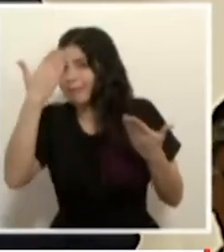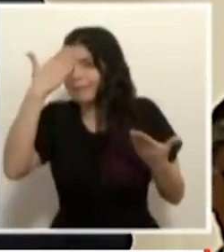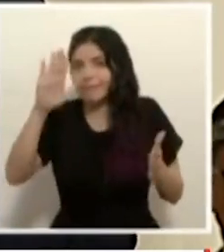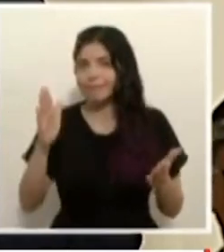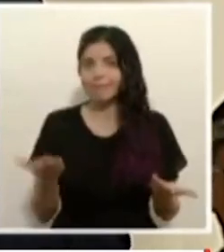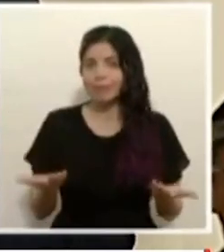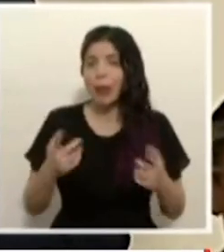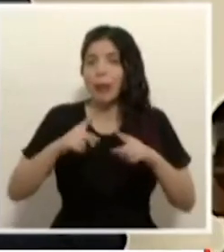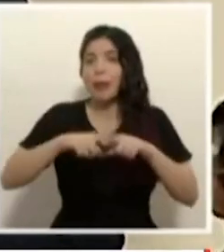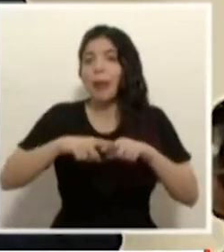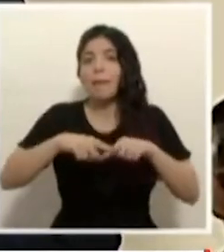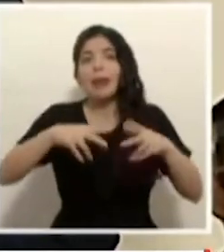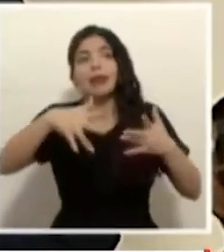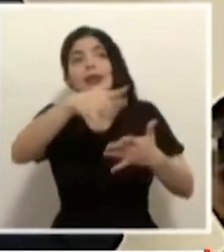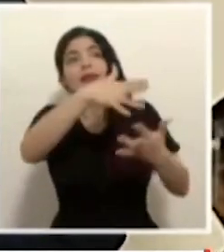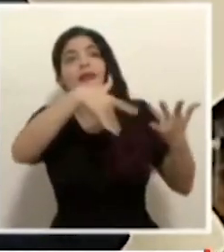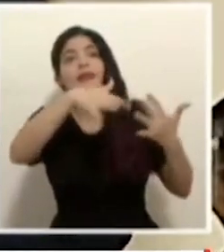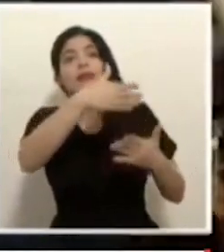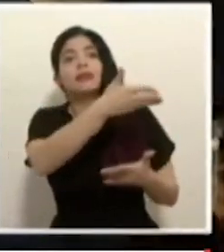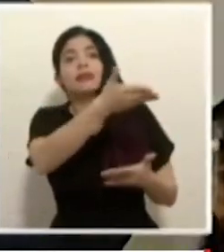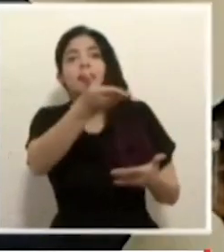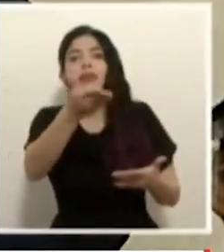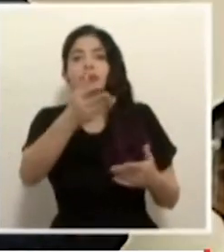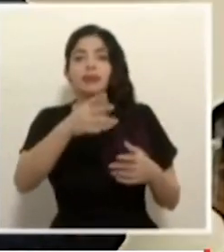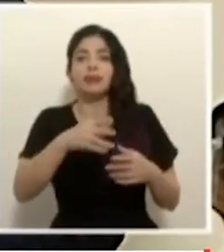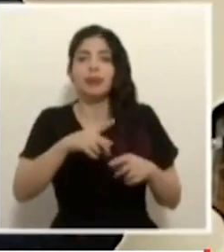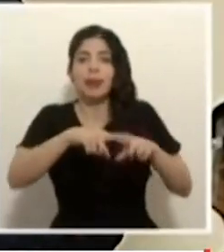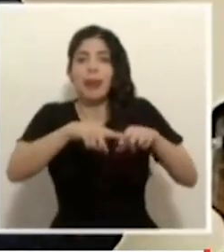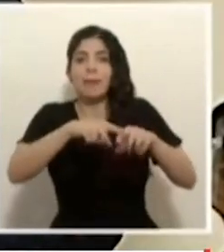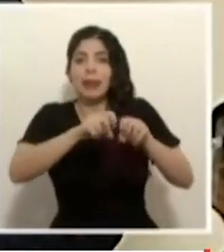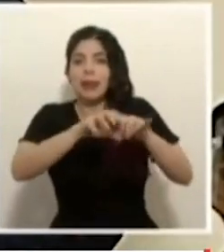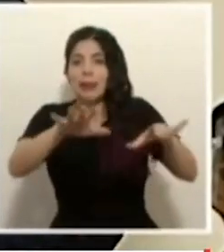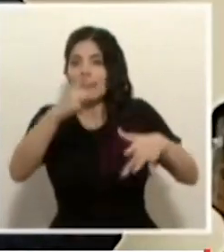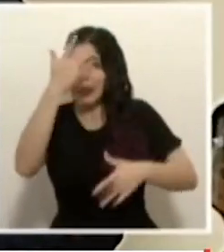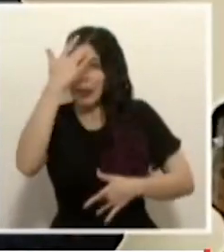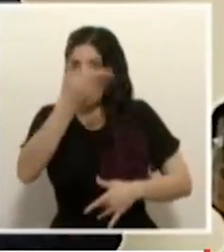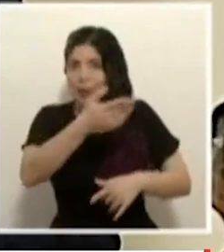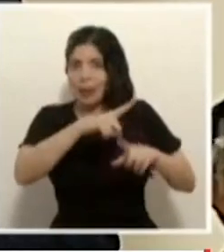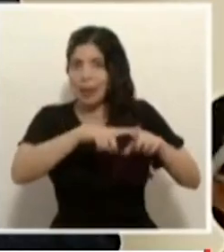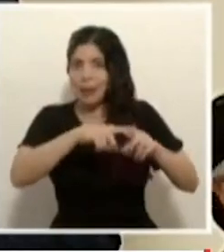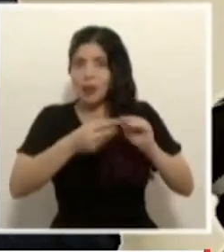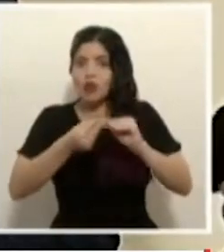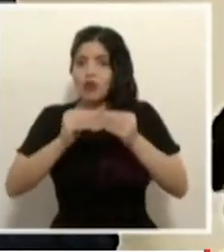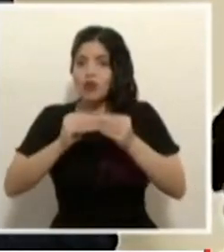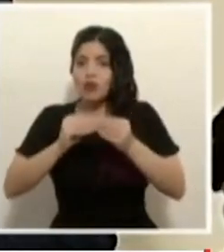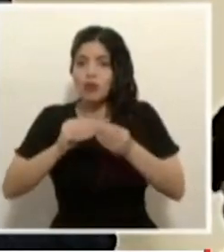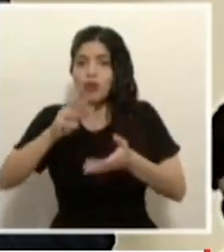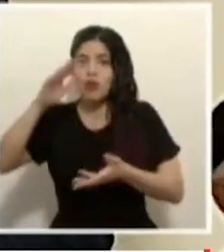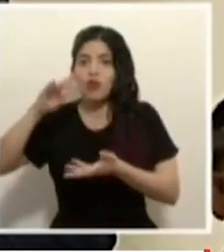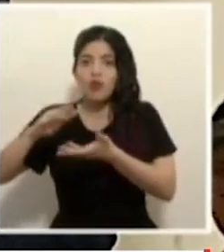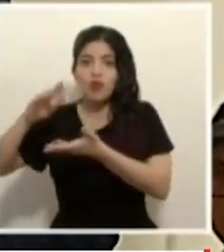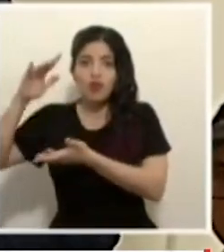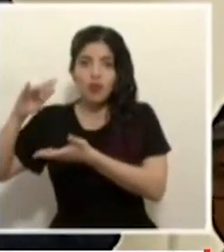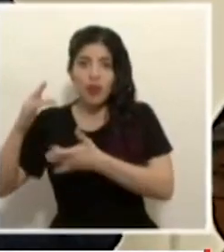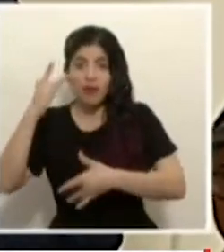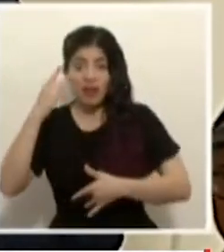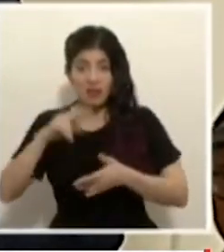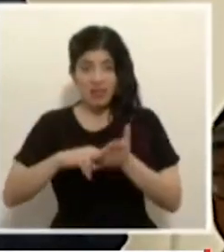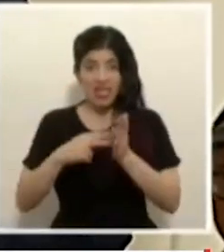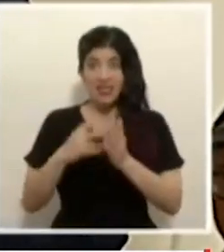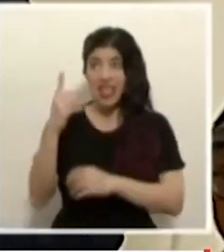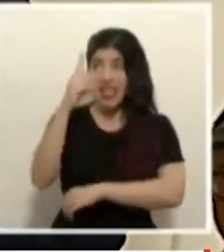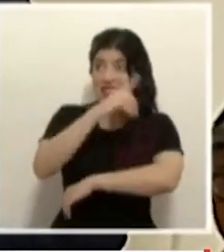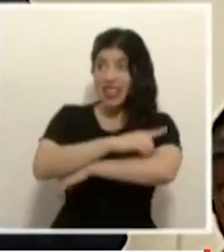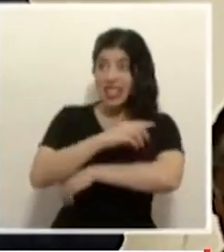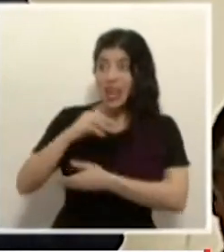depende del comportamiento de la de la pandemia pero no puede ser nada más el dato del día el que